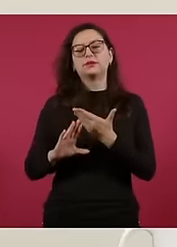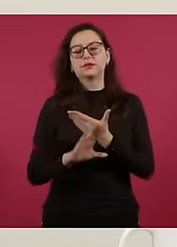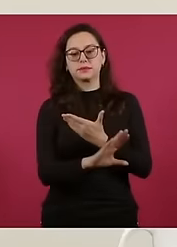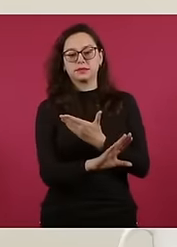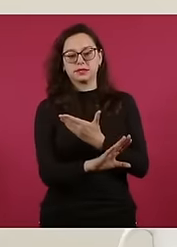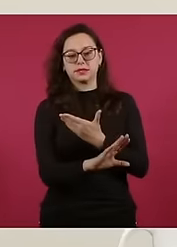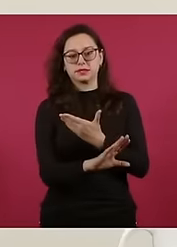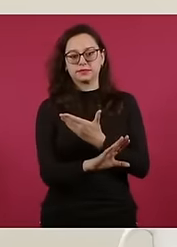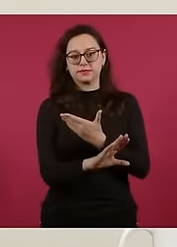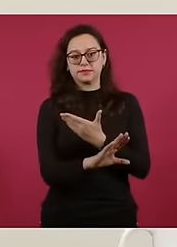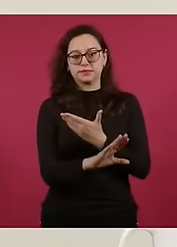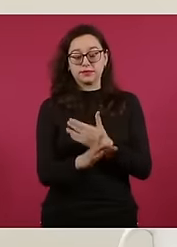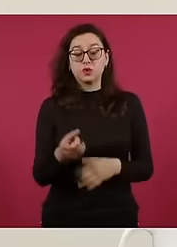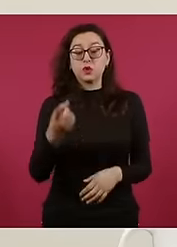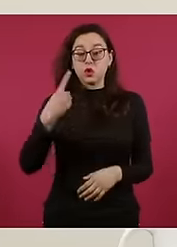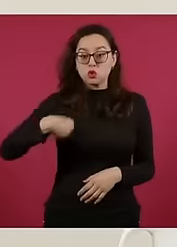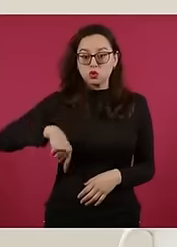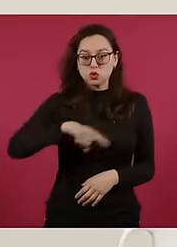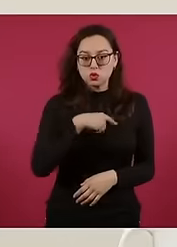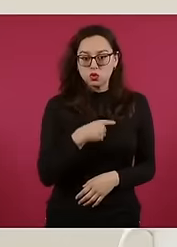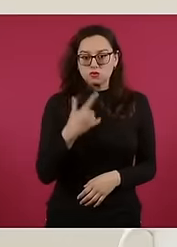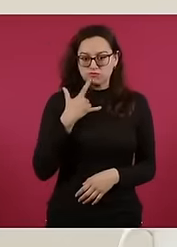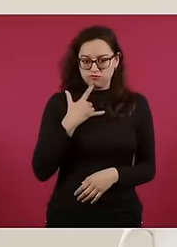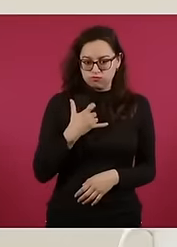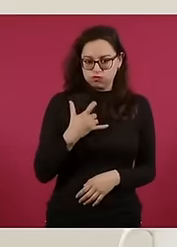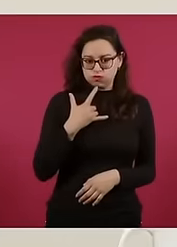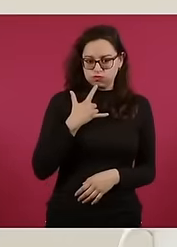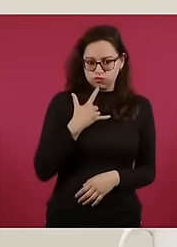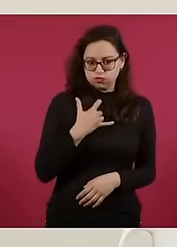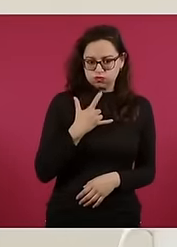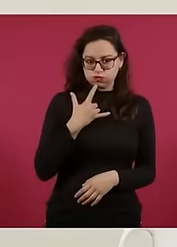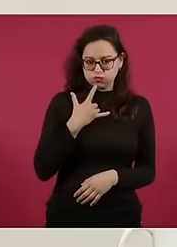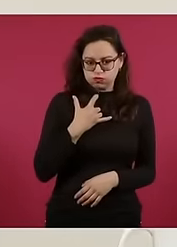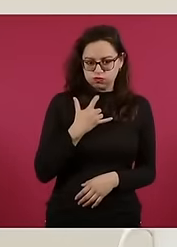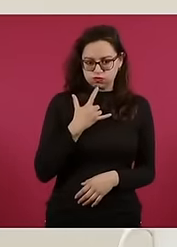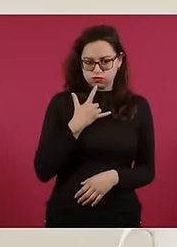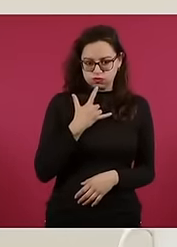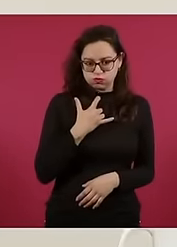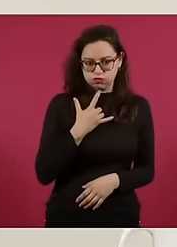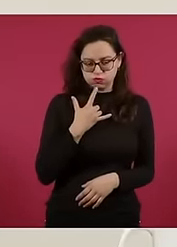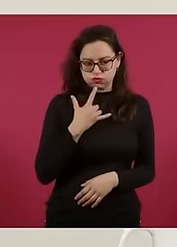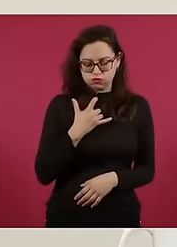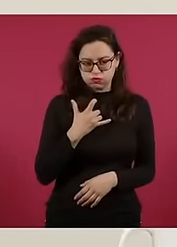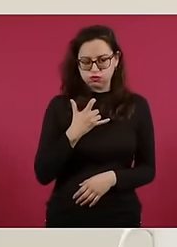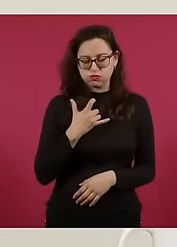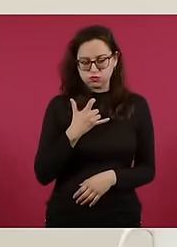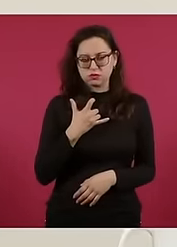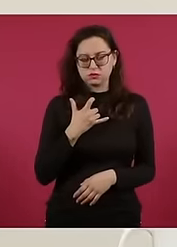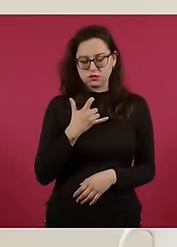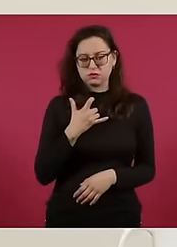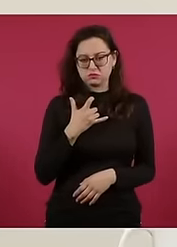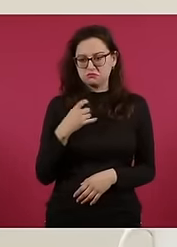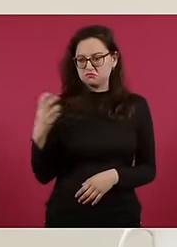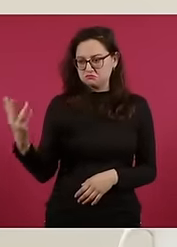Nosotros insistimos mucho y se coincidió, los tres